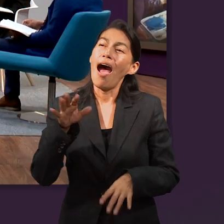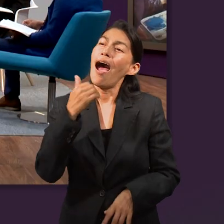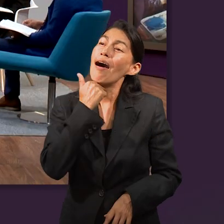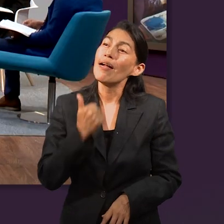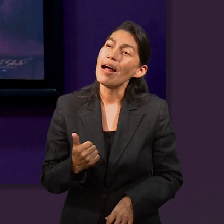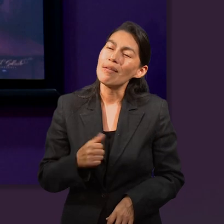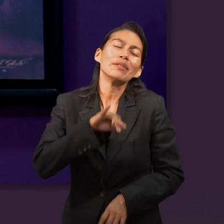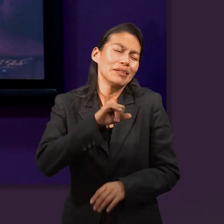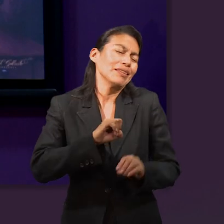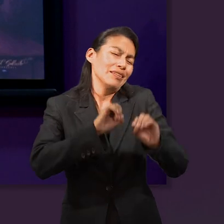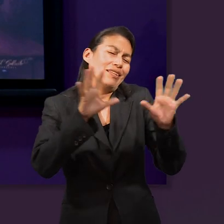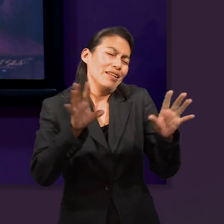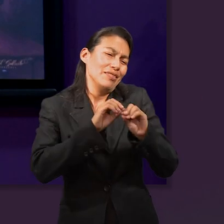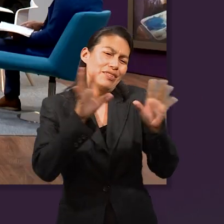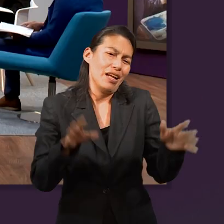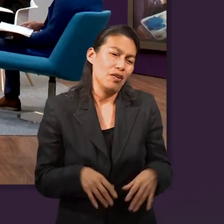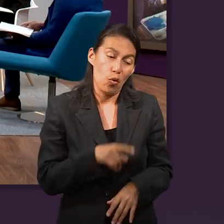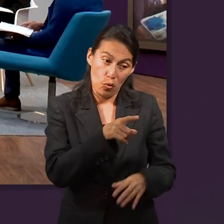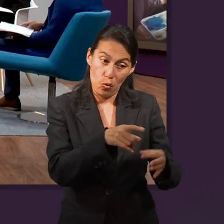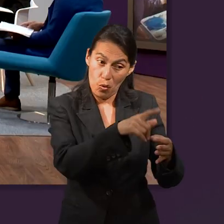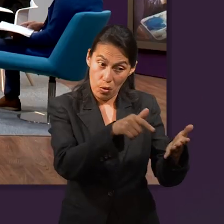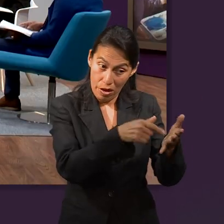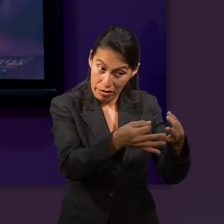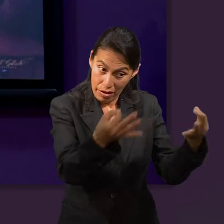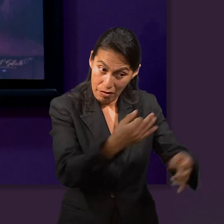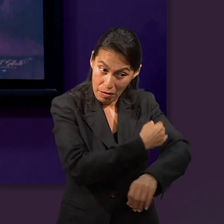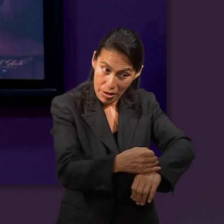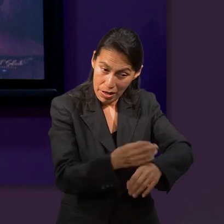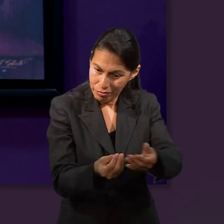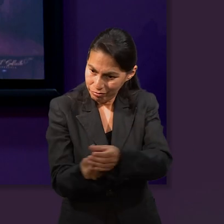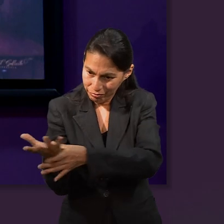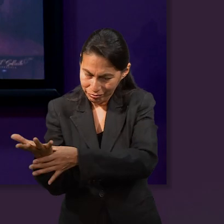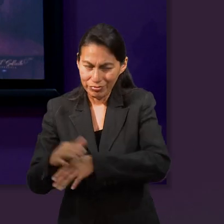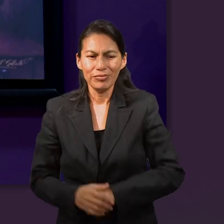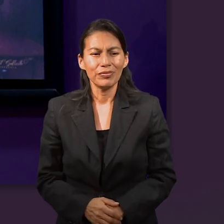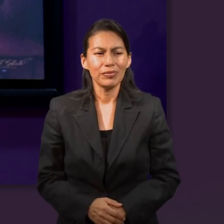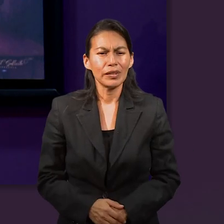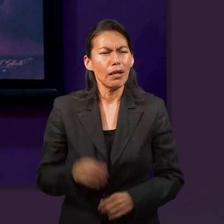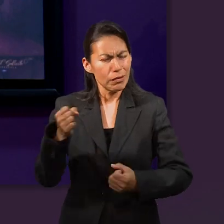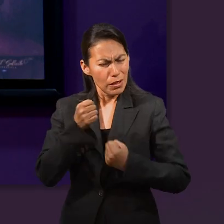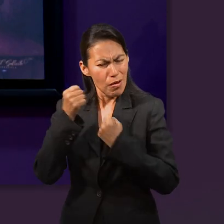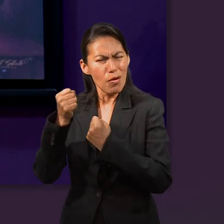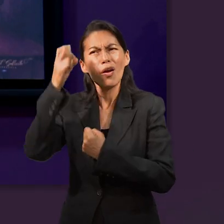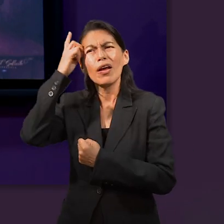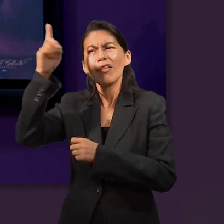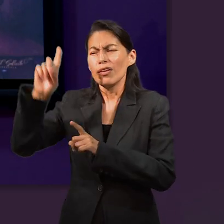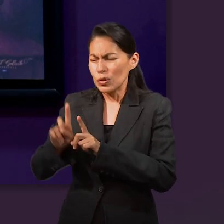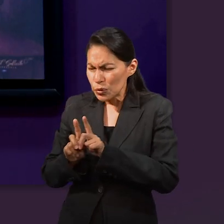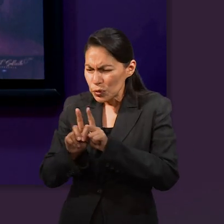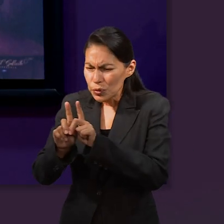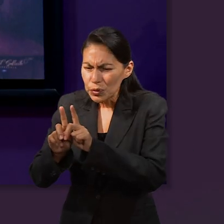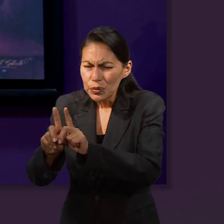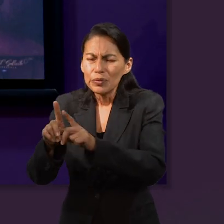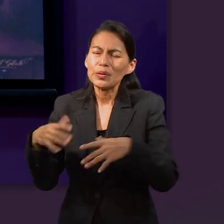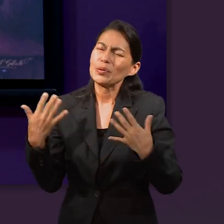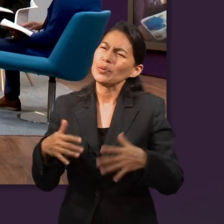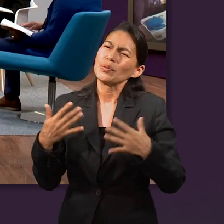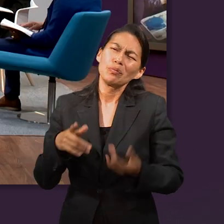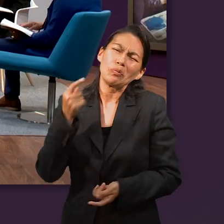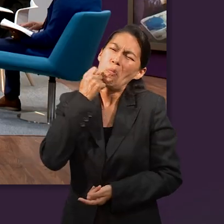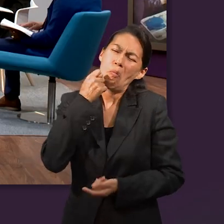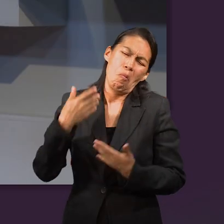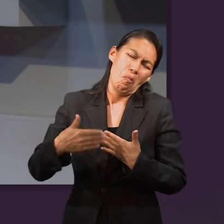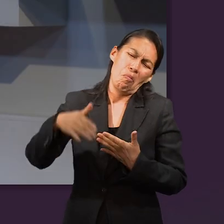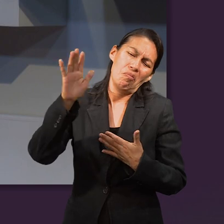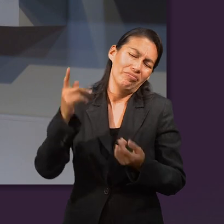Pues Abraham. Claro. Bien. Claro. Vete de tu tierra y ya con esa seguridad que Dios va delante tuyo. Entonces no